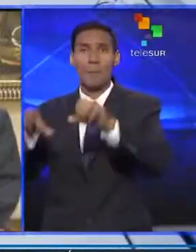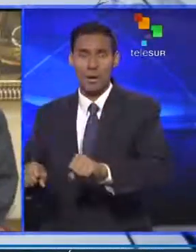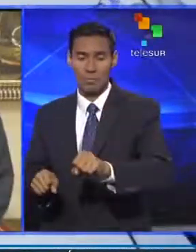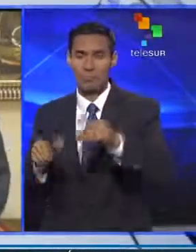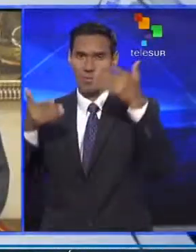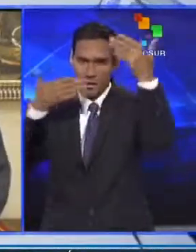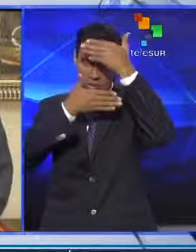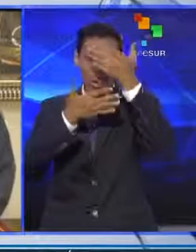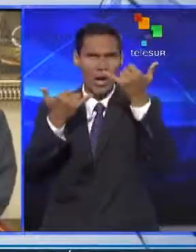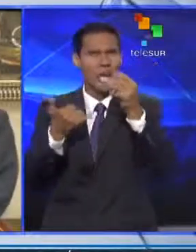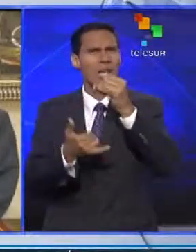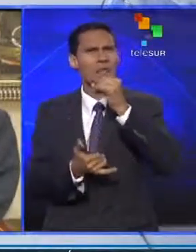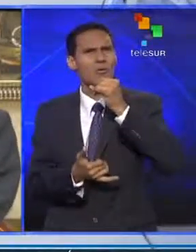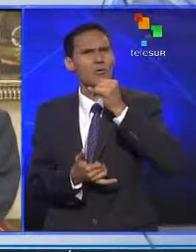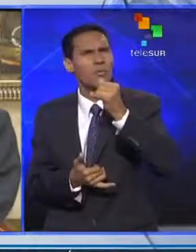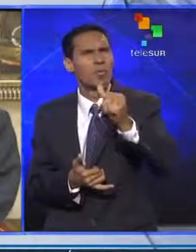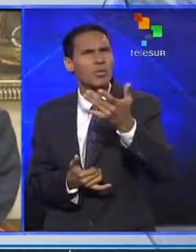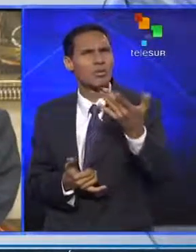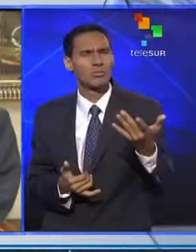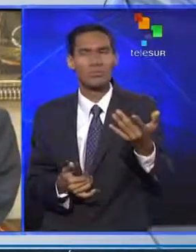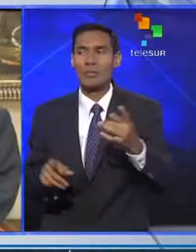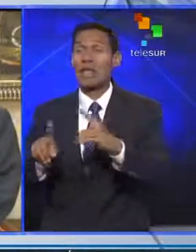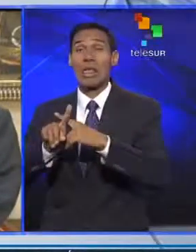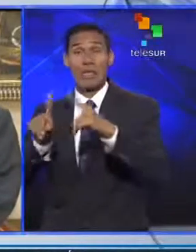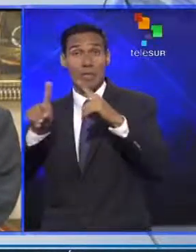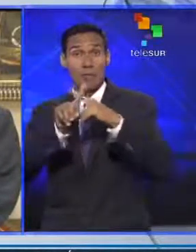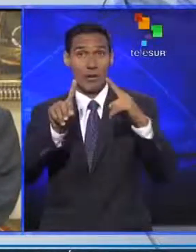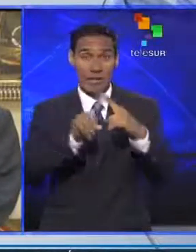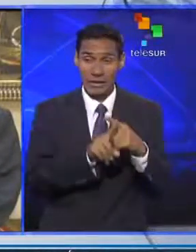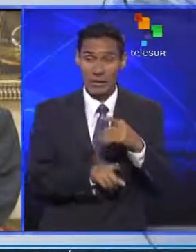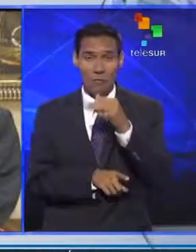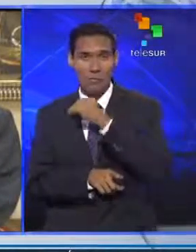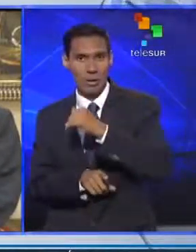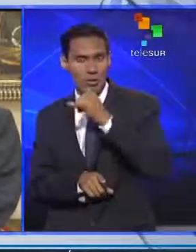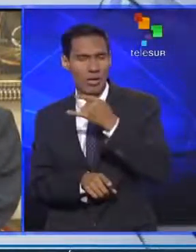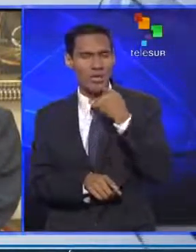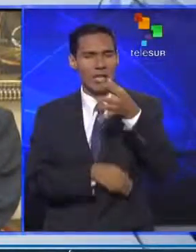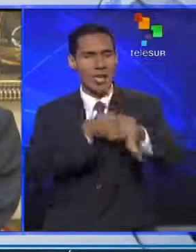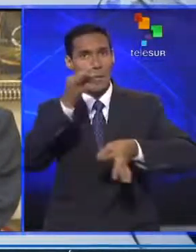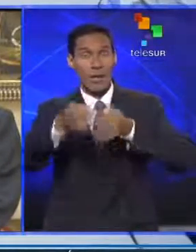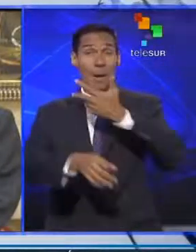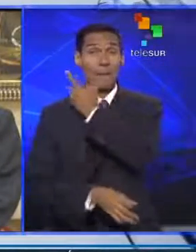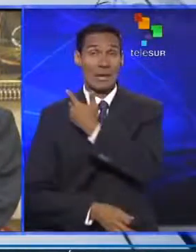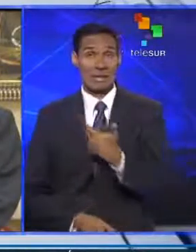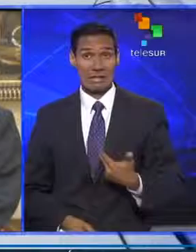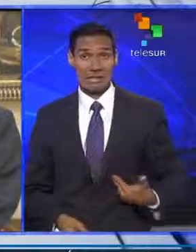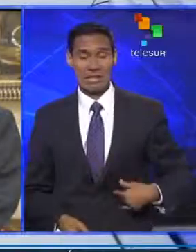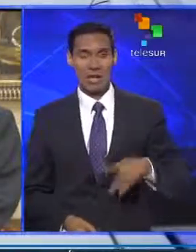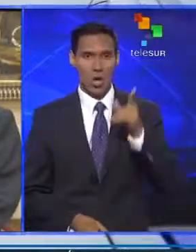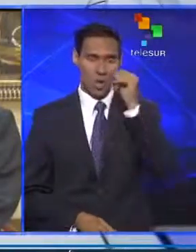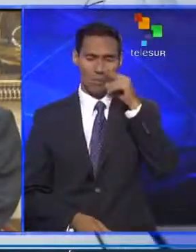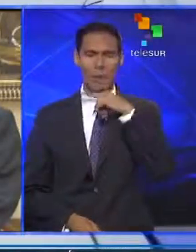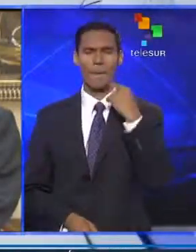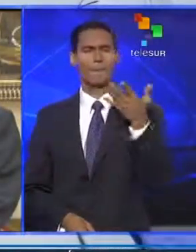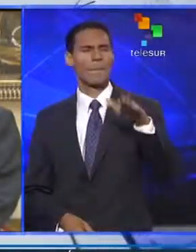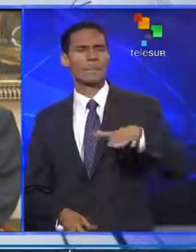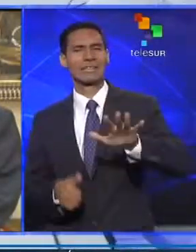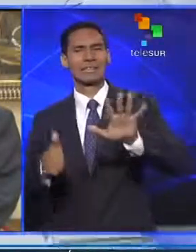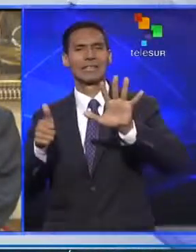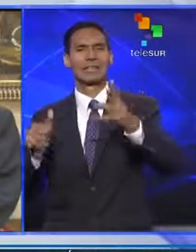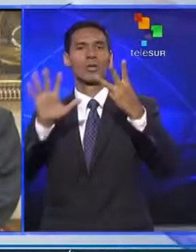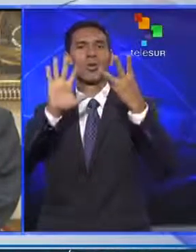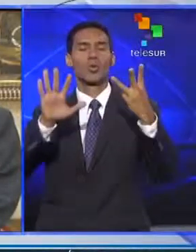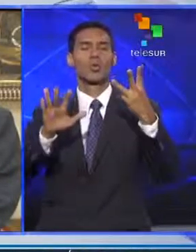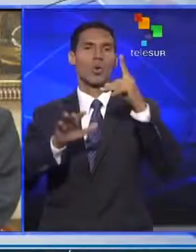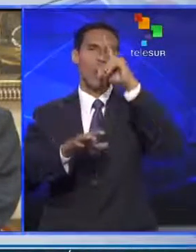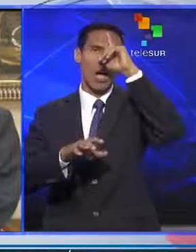Marruecos. La información que han ofrecido las diferentes fuentes saharauis detallan que el presidente saharaui habría fallecido a los 68